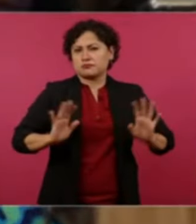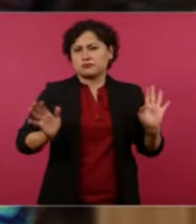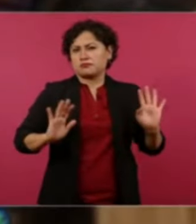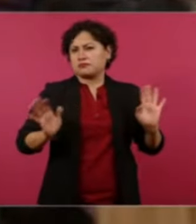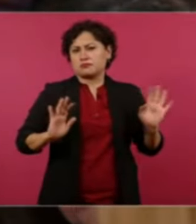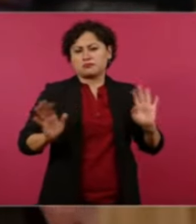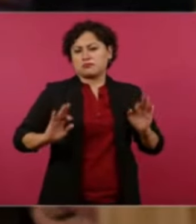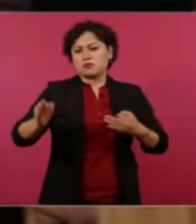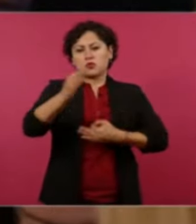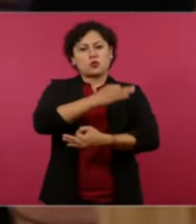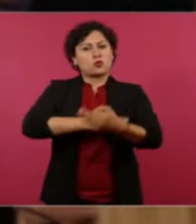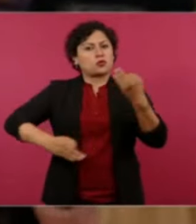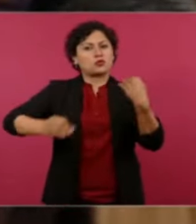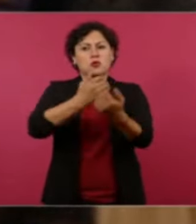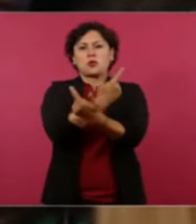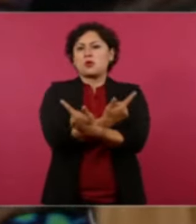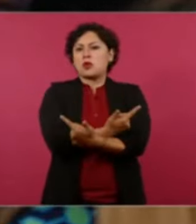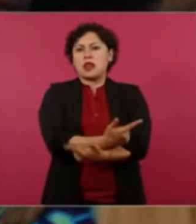somos libres